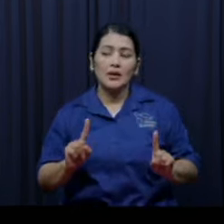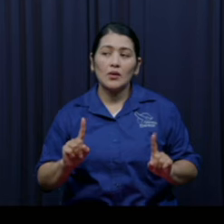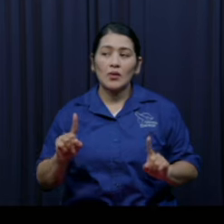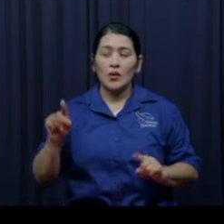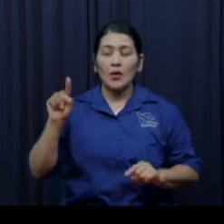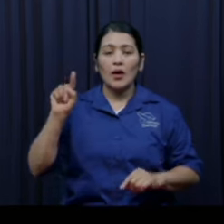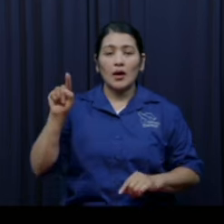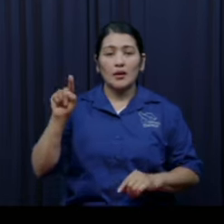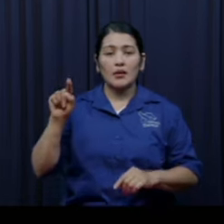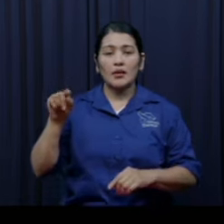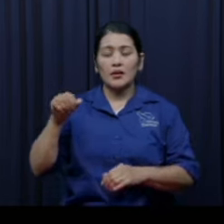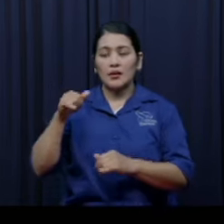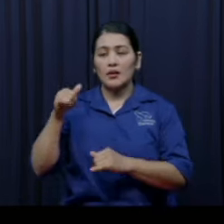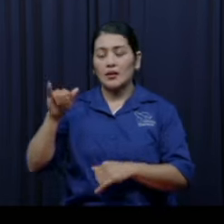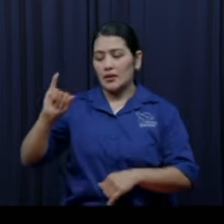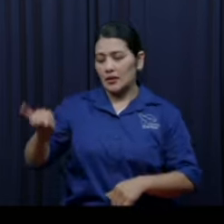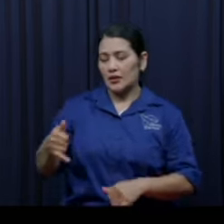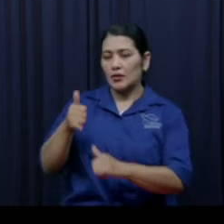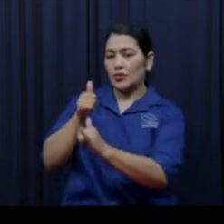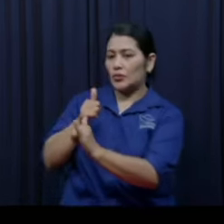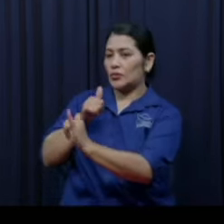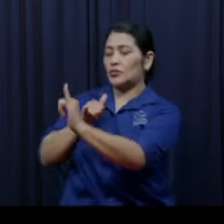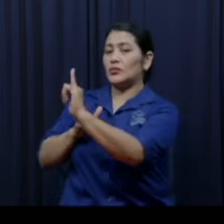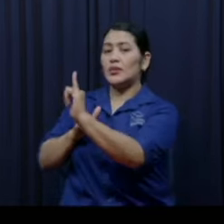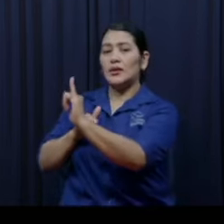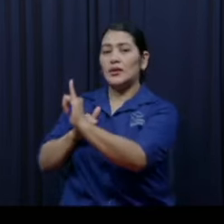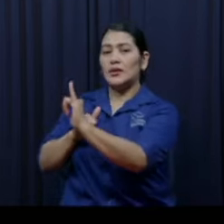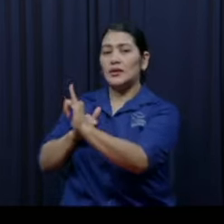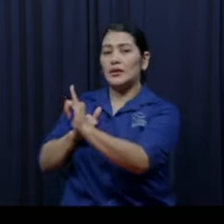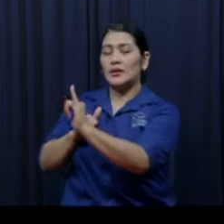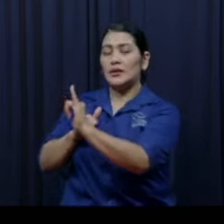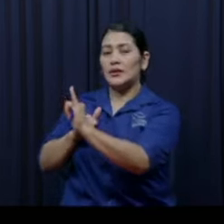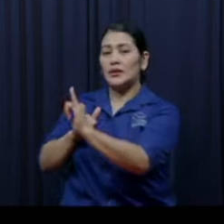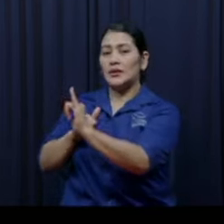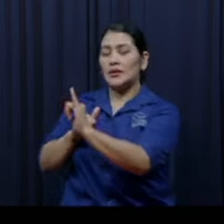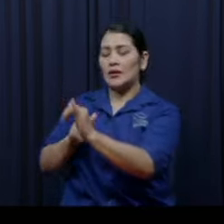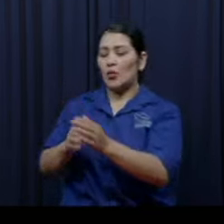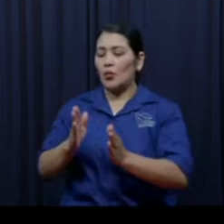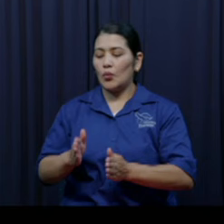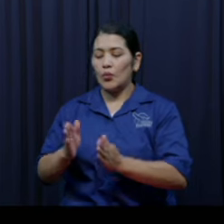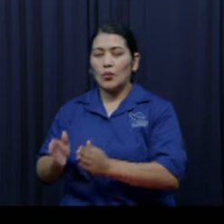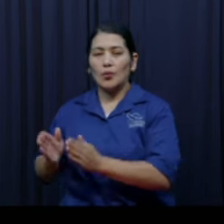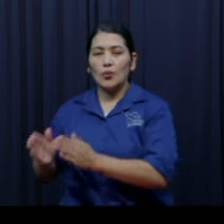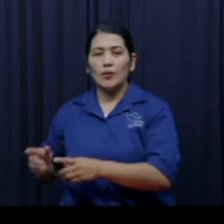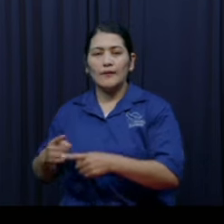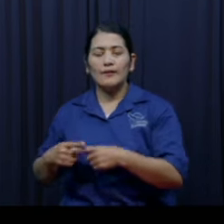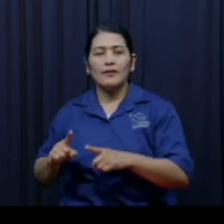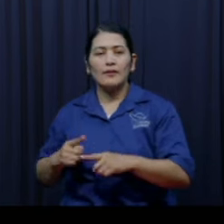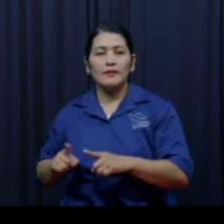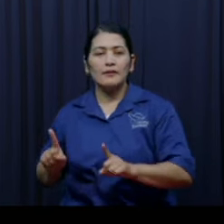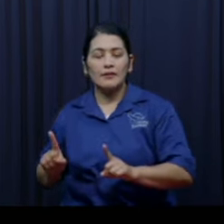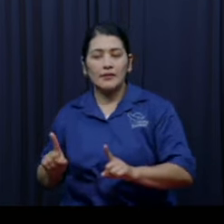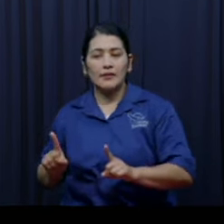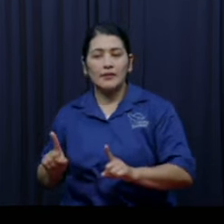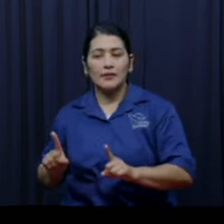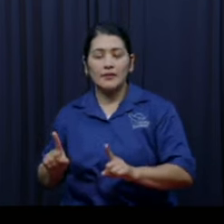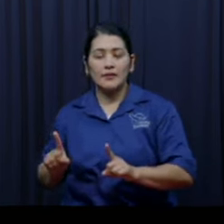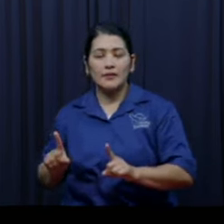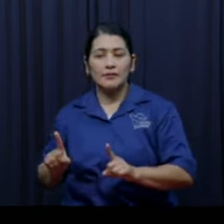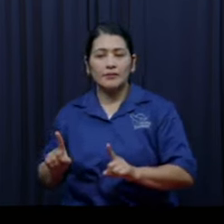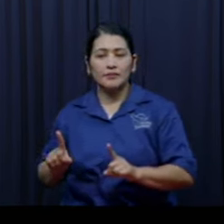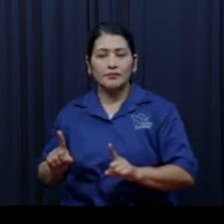cananeos que estaban en el cuarto subieron al tercero. Los eteos que estaban en el primero descendieron al cuarto.